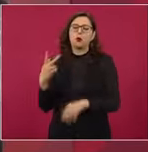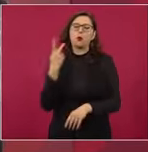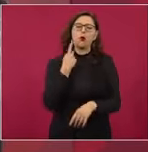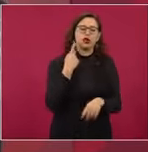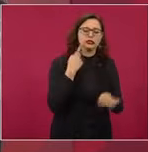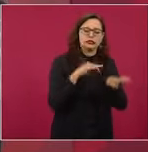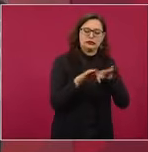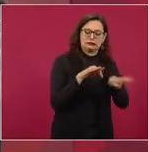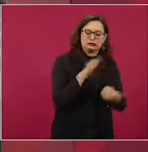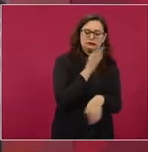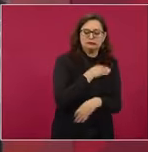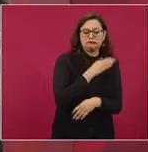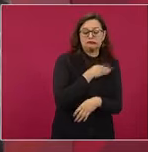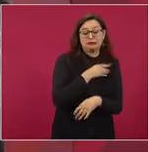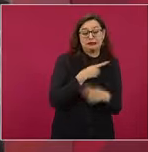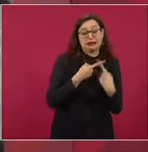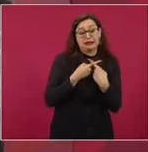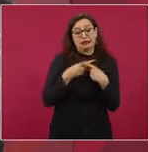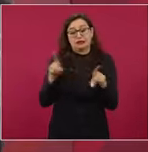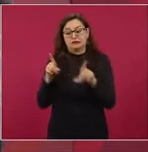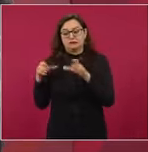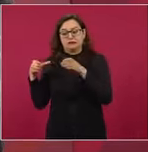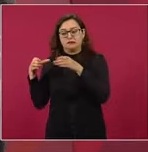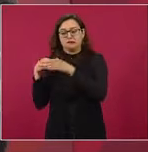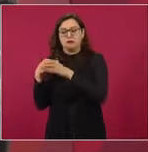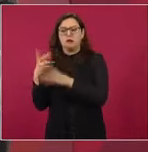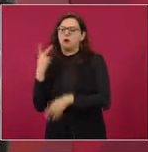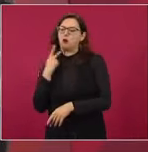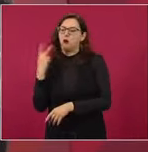noble oficio. Pero la política